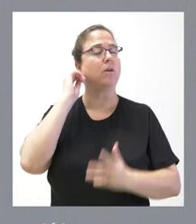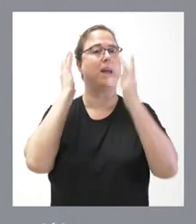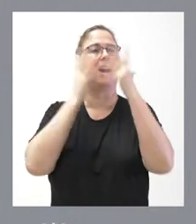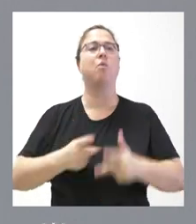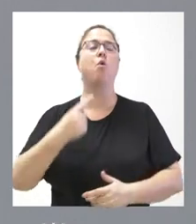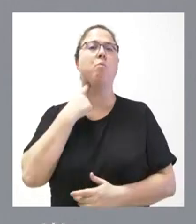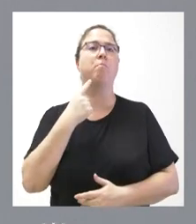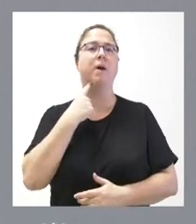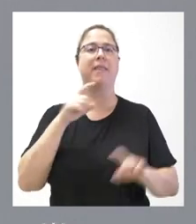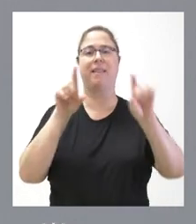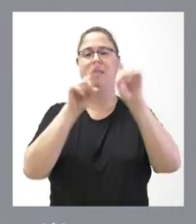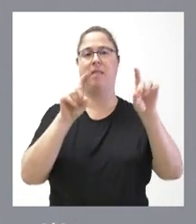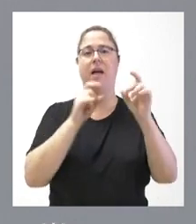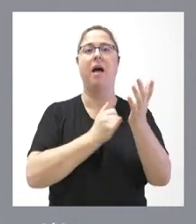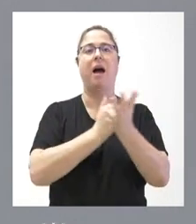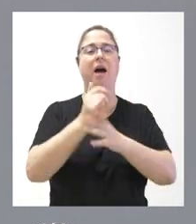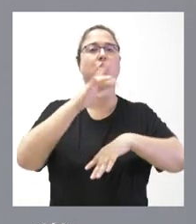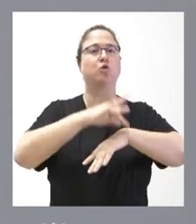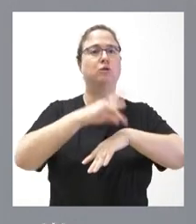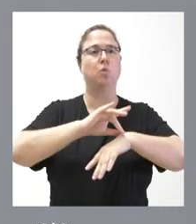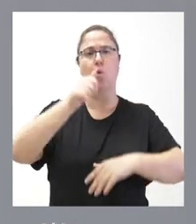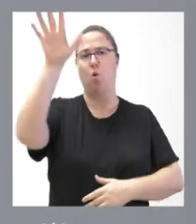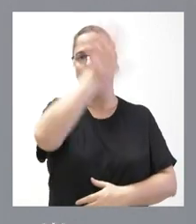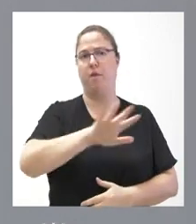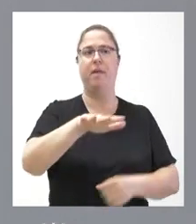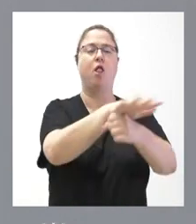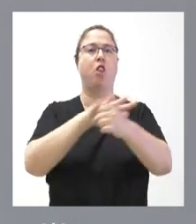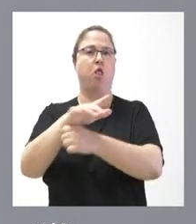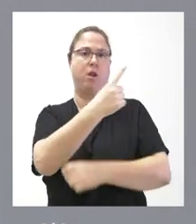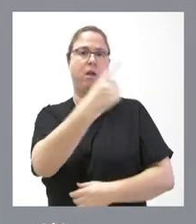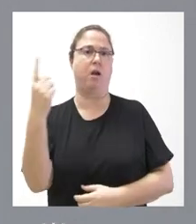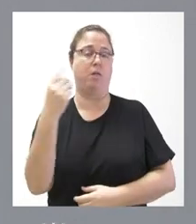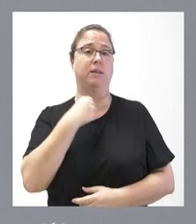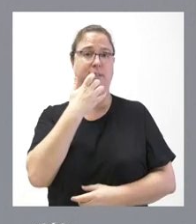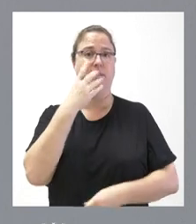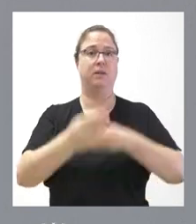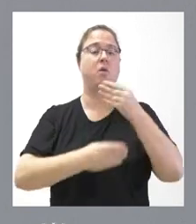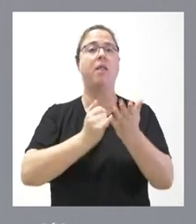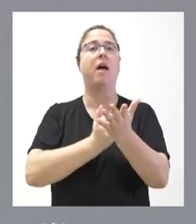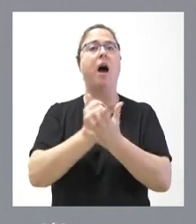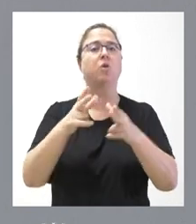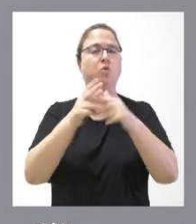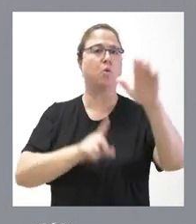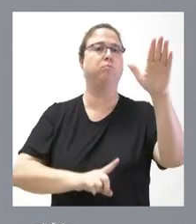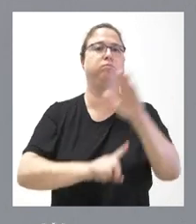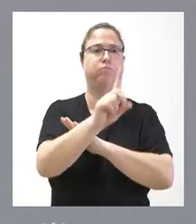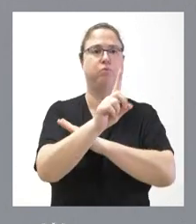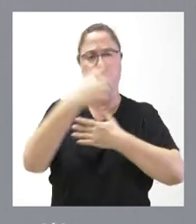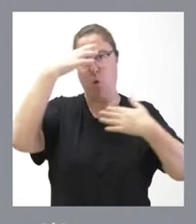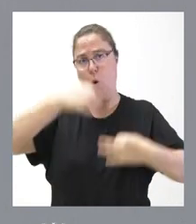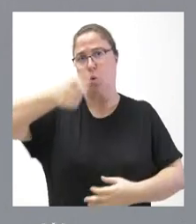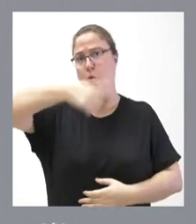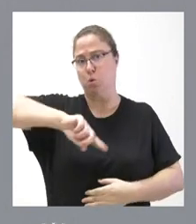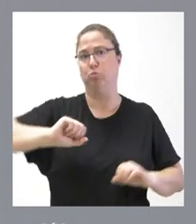entidad Agroseguro de ámbito nacional en cada una de las zonas de referencia. A medida que Agroseguro vaya avanzando, pues lógicamente nosotros podremos ir